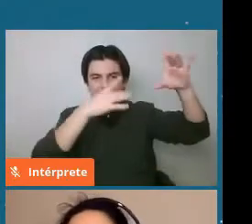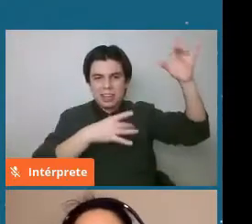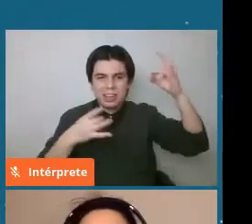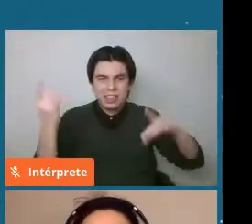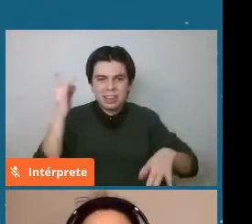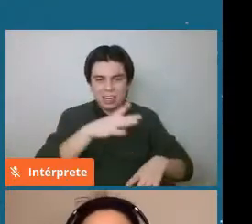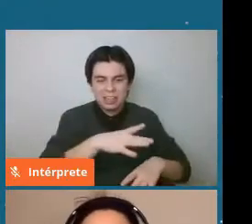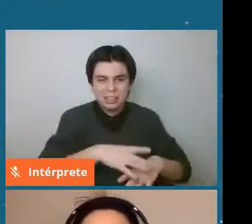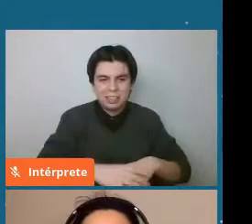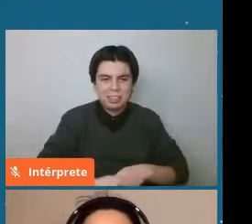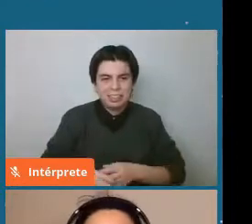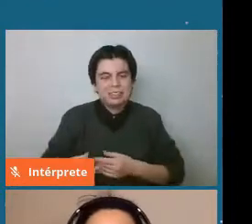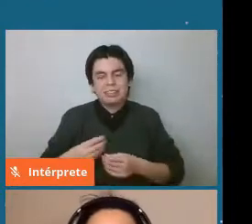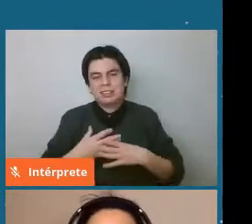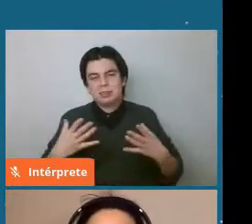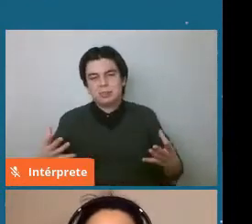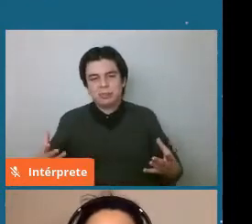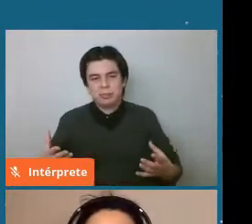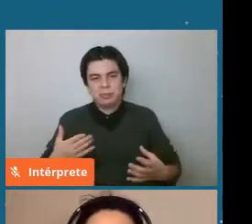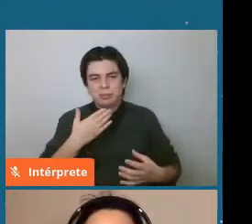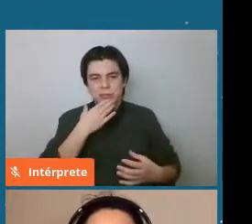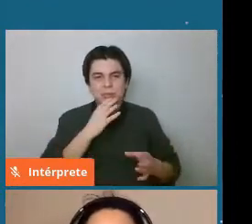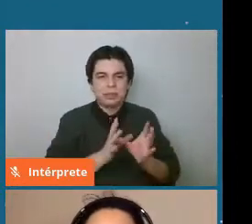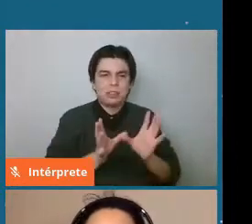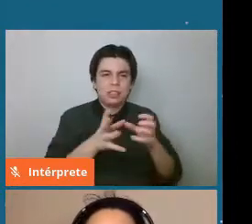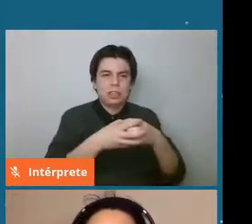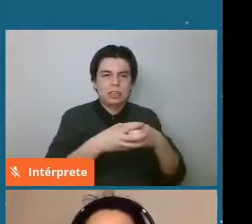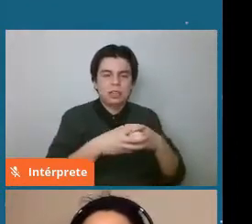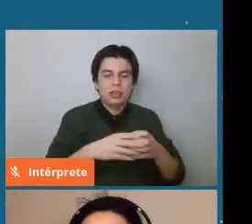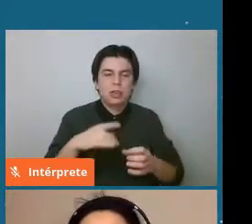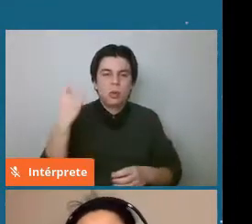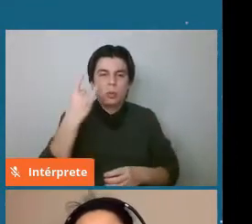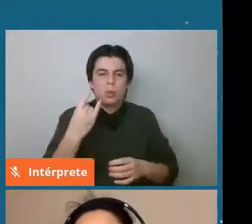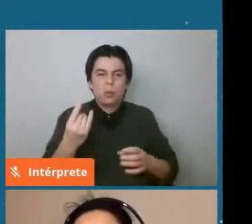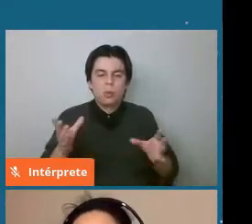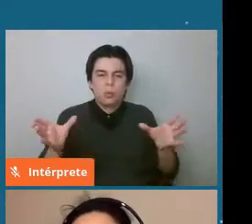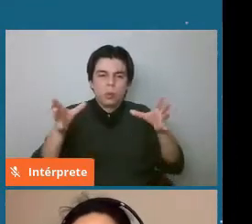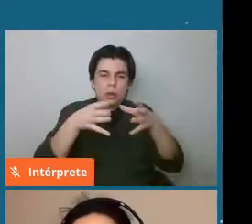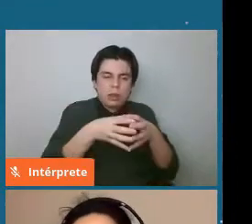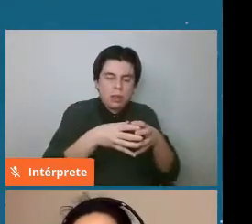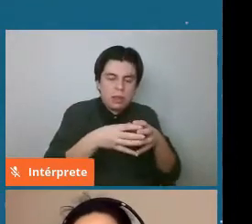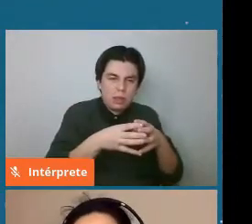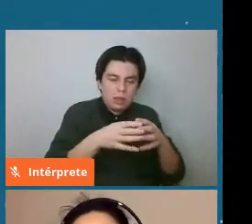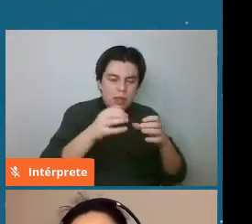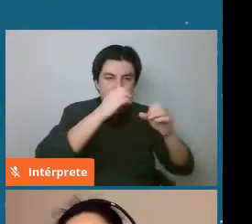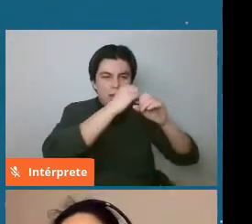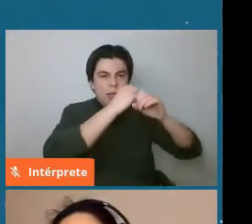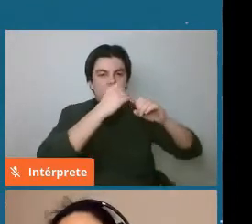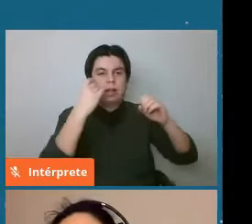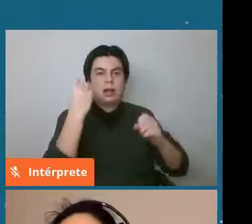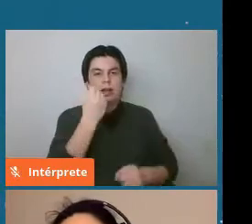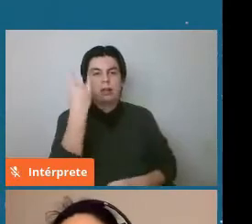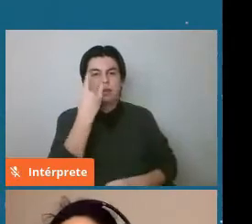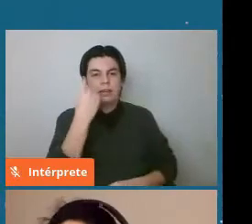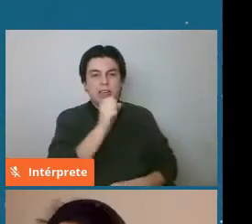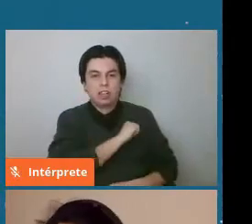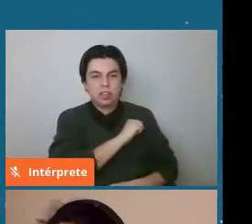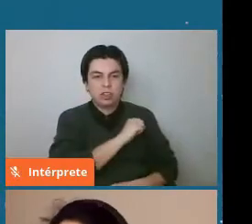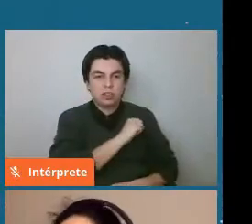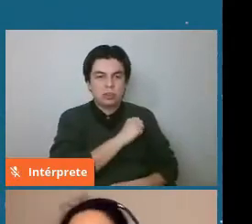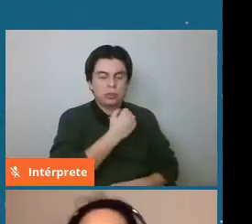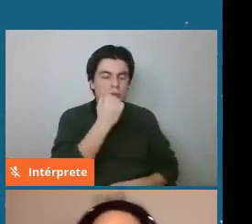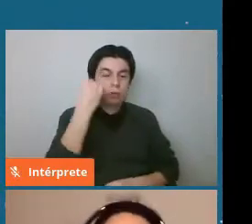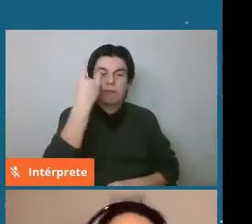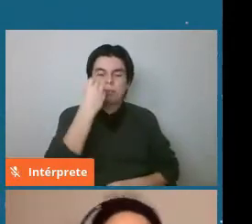que hicieron el team del grupo de la Unidad de Astronomía de la Universidad de Antofagasta. Así que les mando un cariñoso saludo